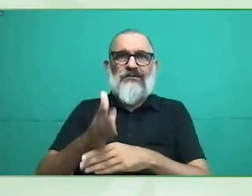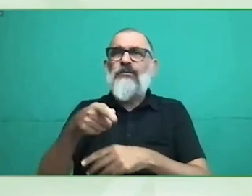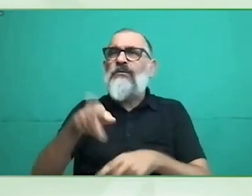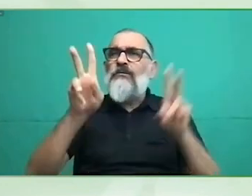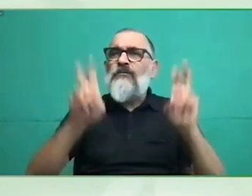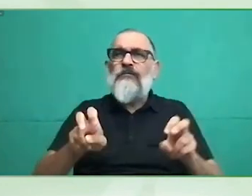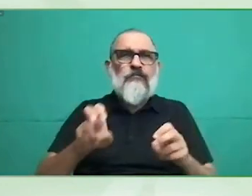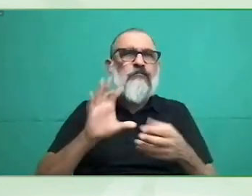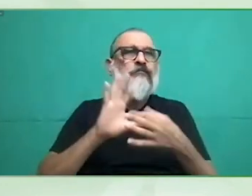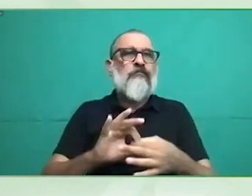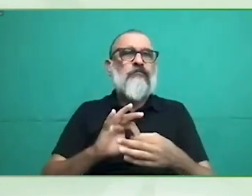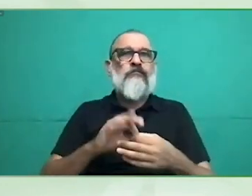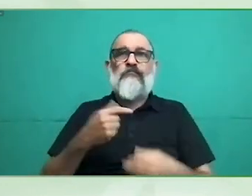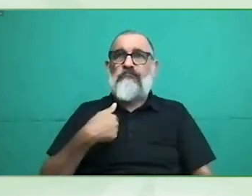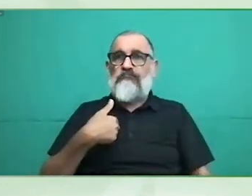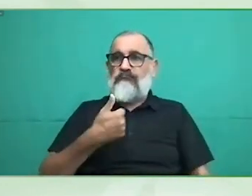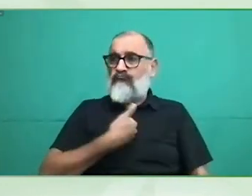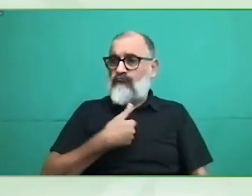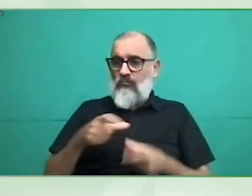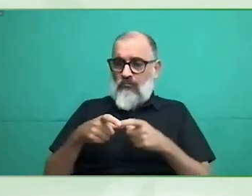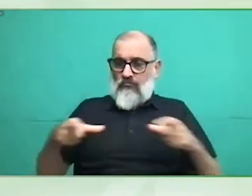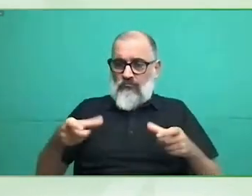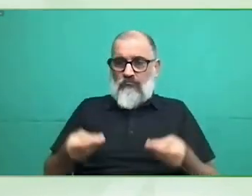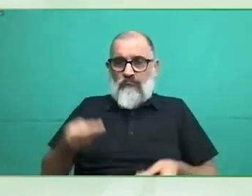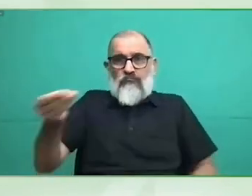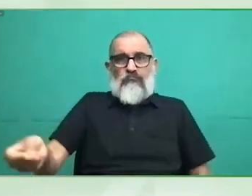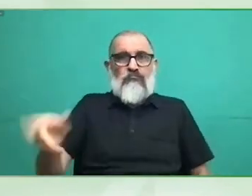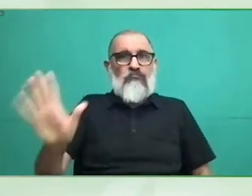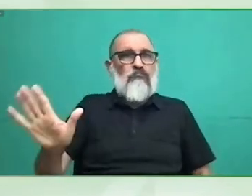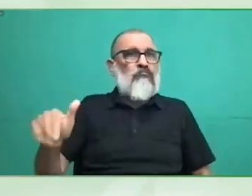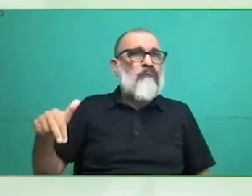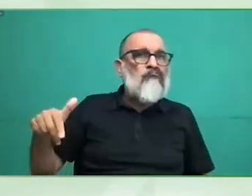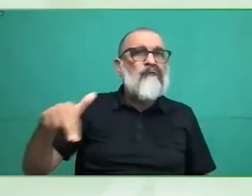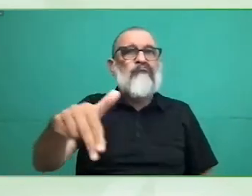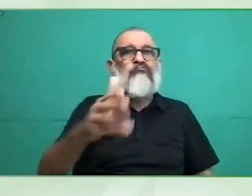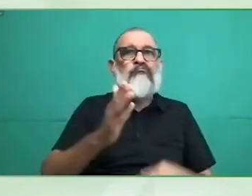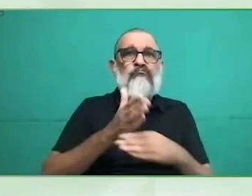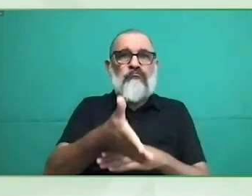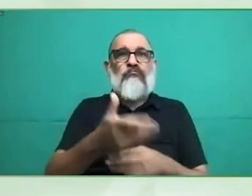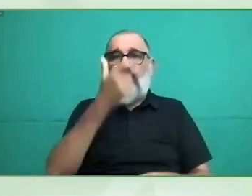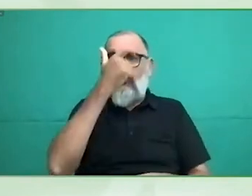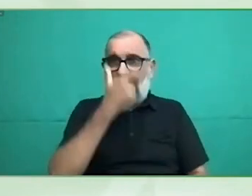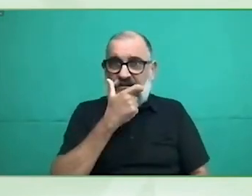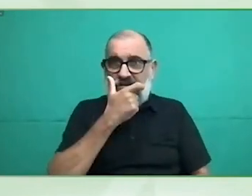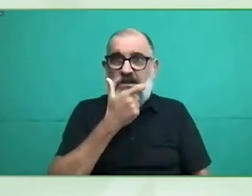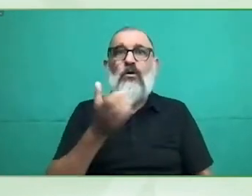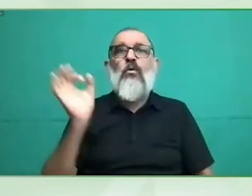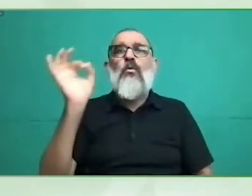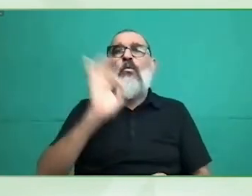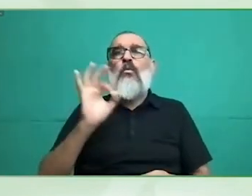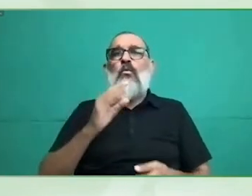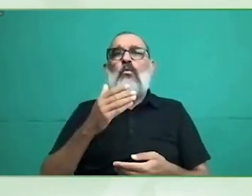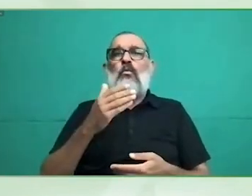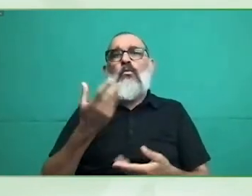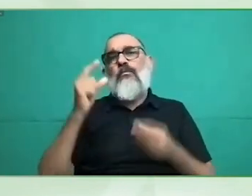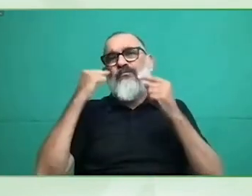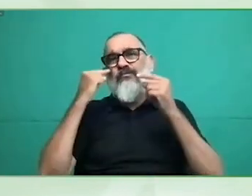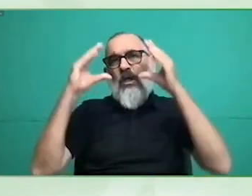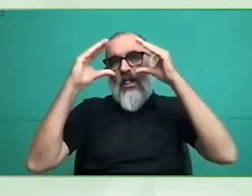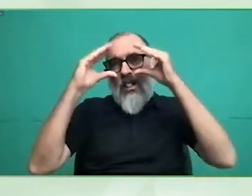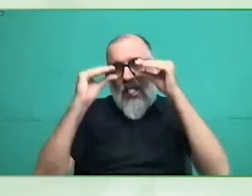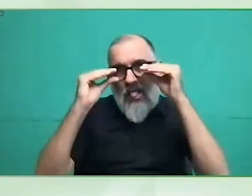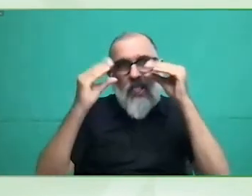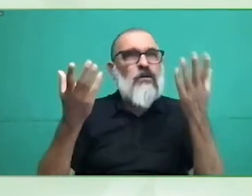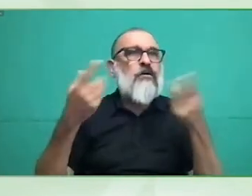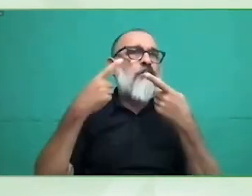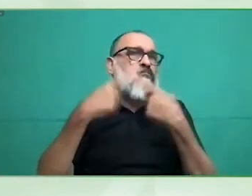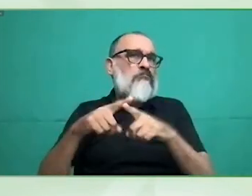de un kit de votación que contiene las papeletas y los sobres de votación normalizados y